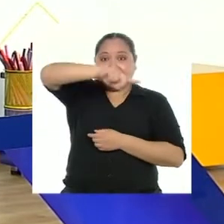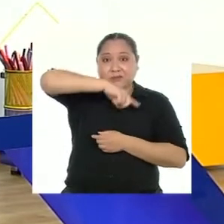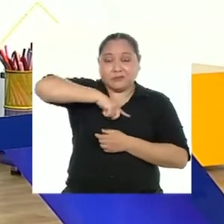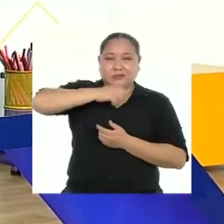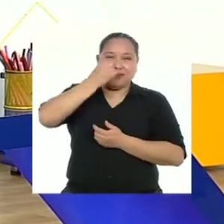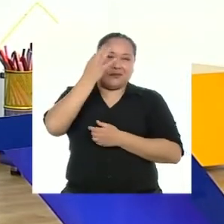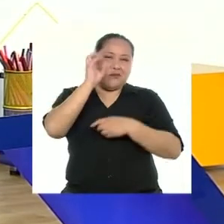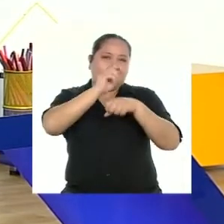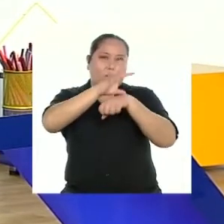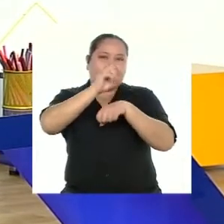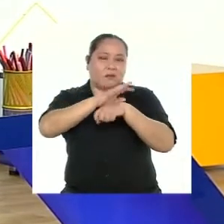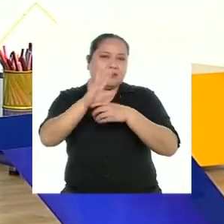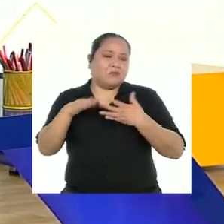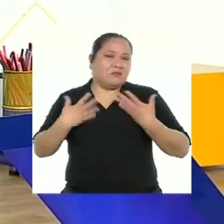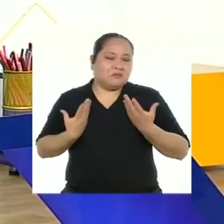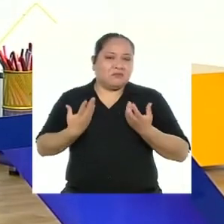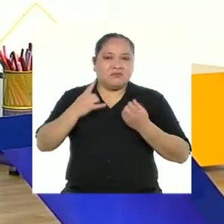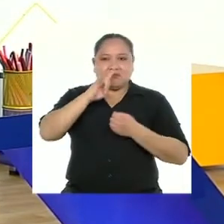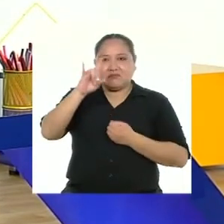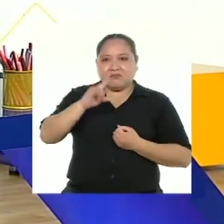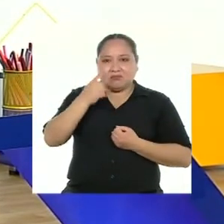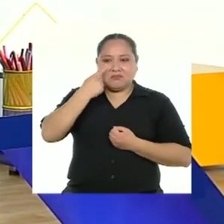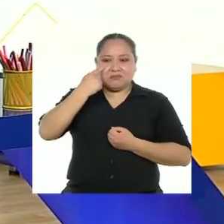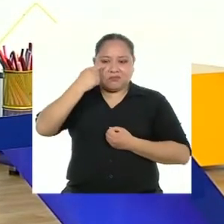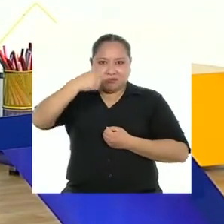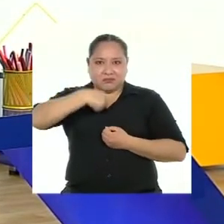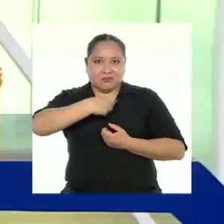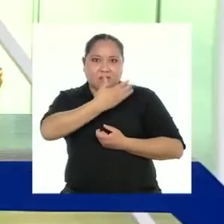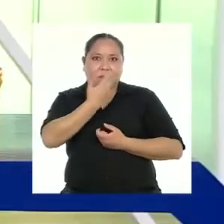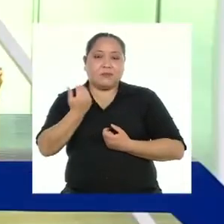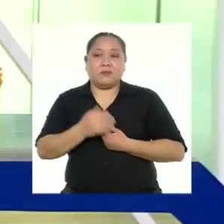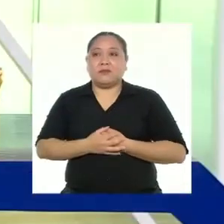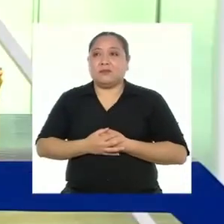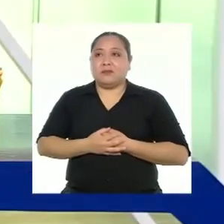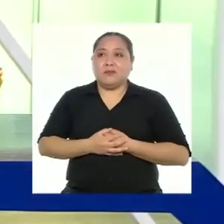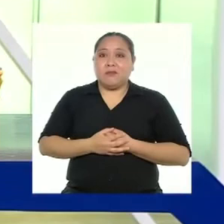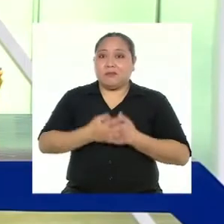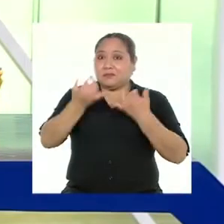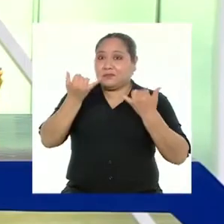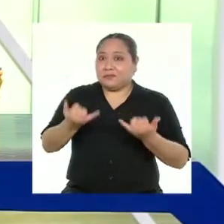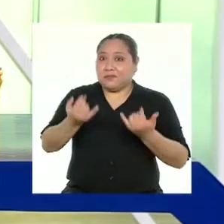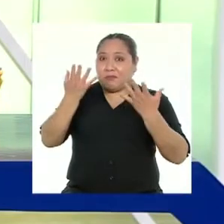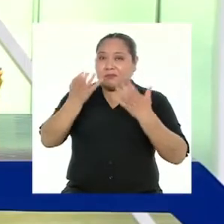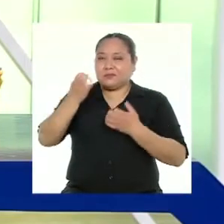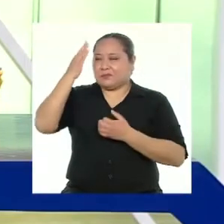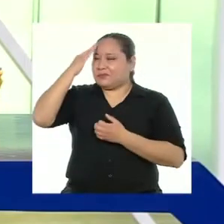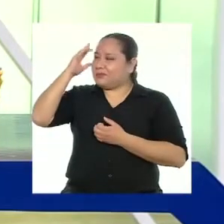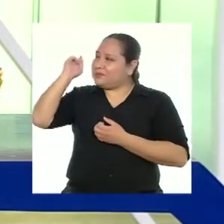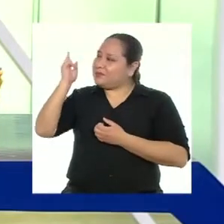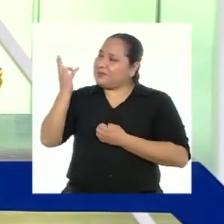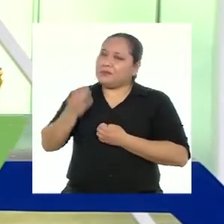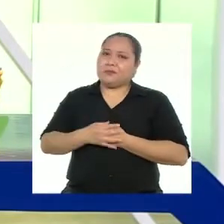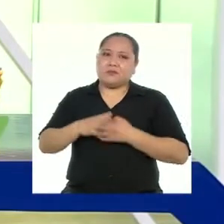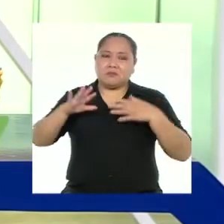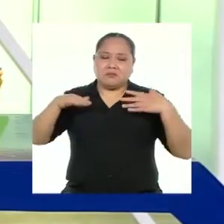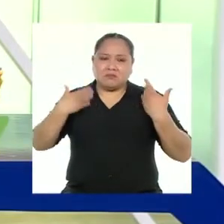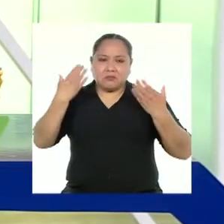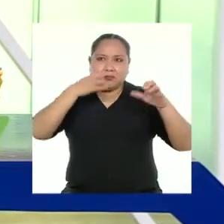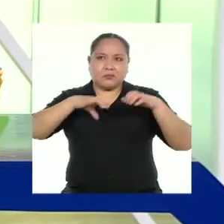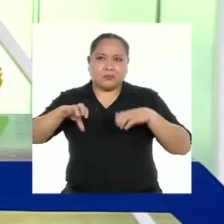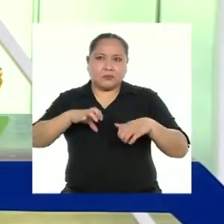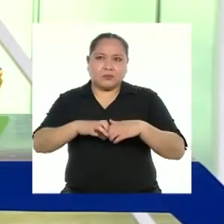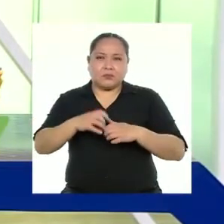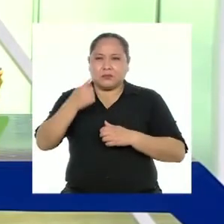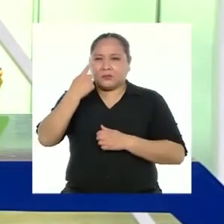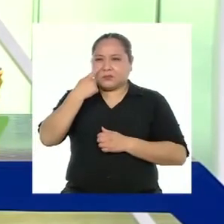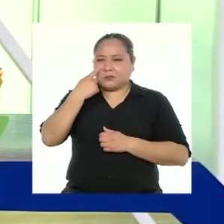algunos consejos que podemos aplicar para conocernos mejor. Ahora queremos saber, profesora, ¿podemos hacer algo